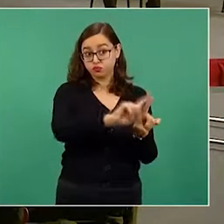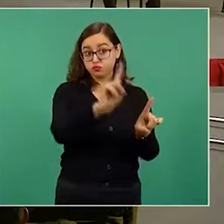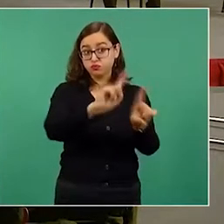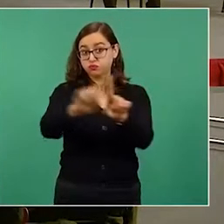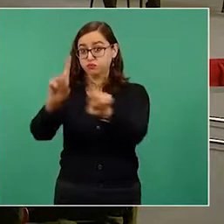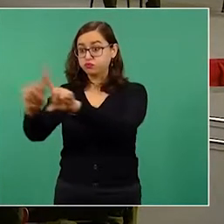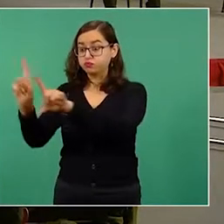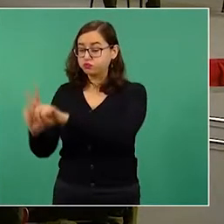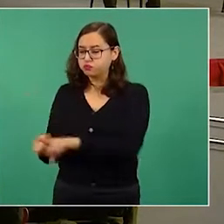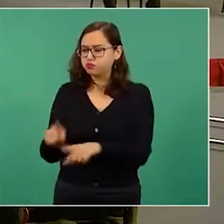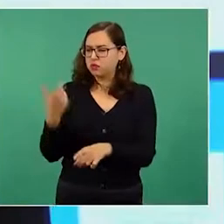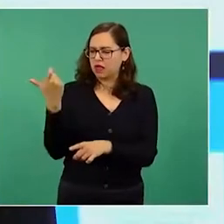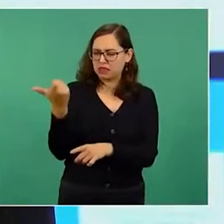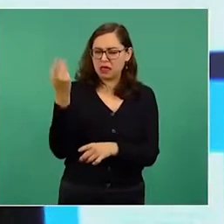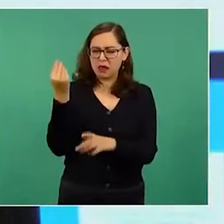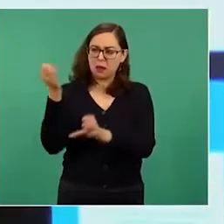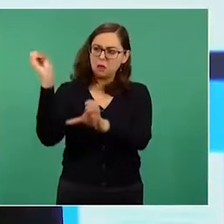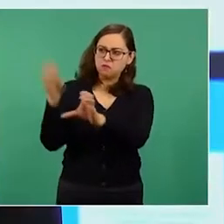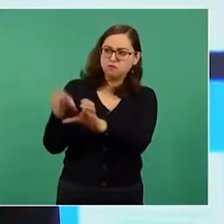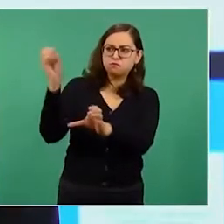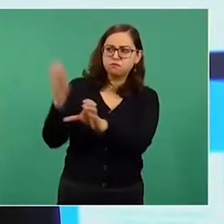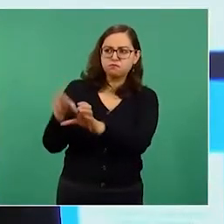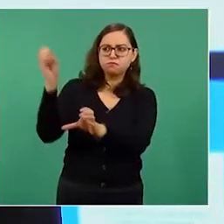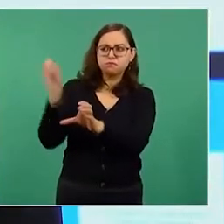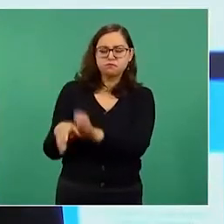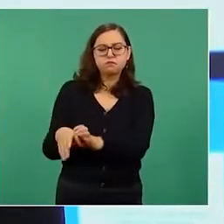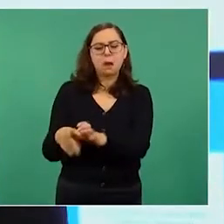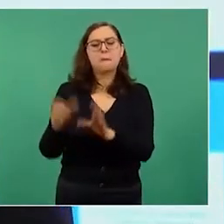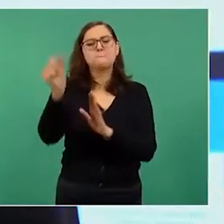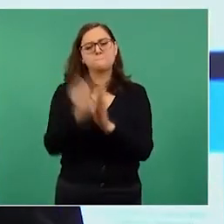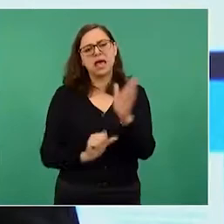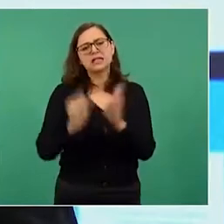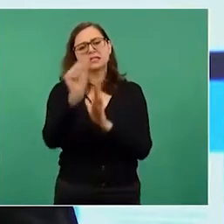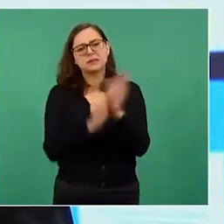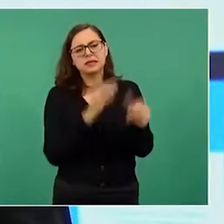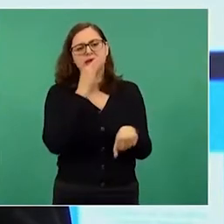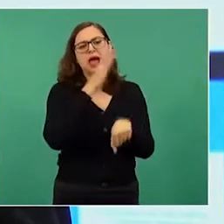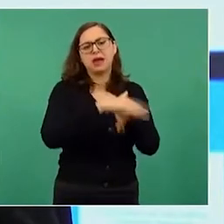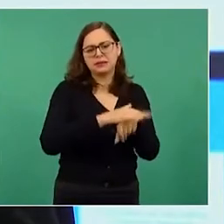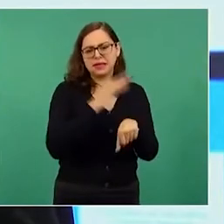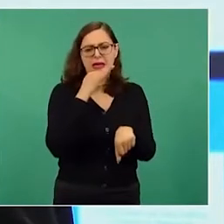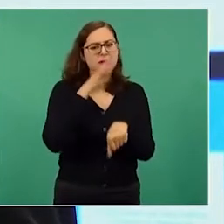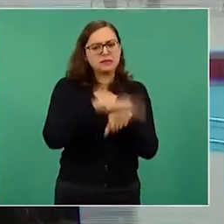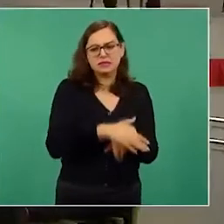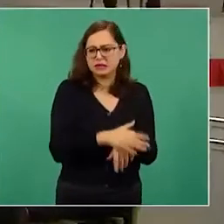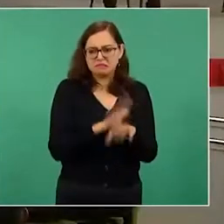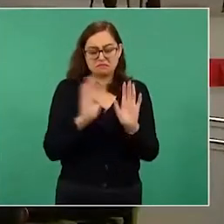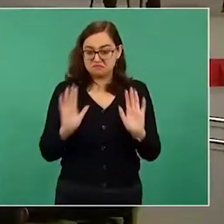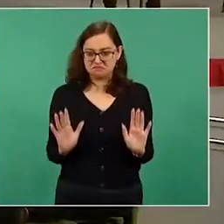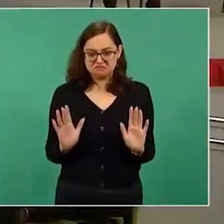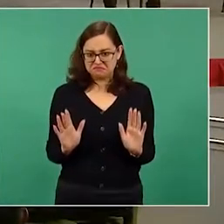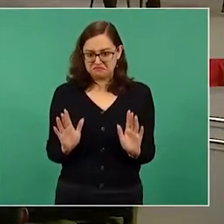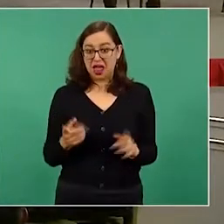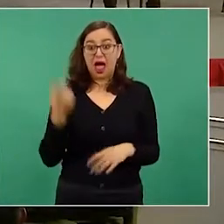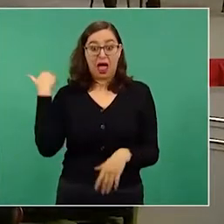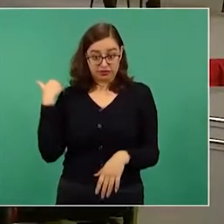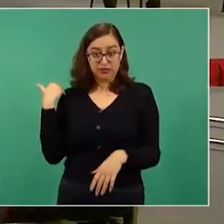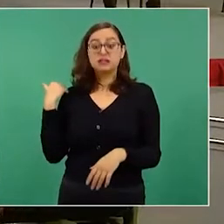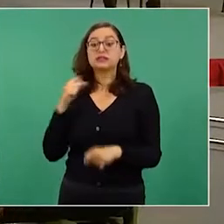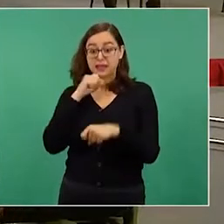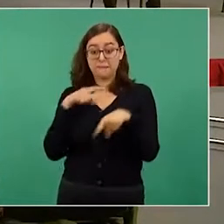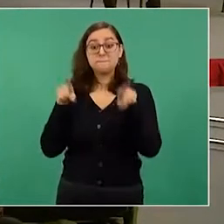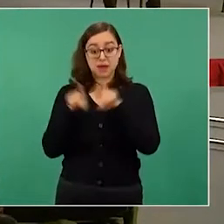movimientos bancarios. Antes se hacía cada año. Otra falsedad, que vaya a haber impuestos, que vaya a haber,